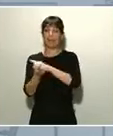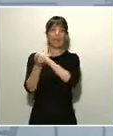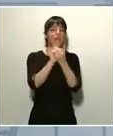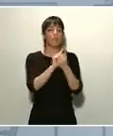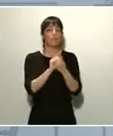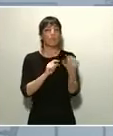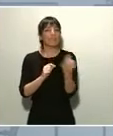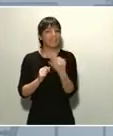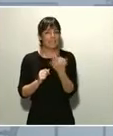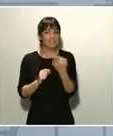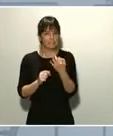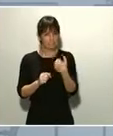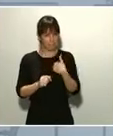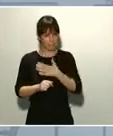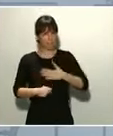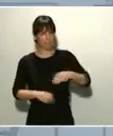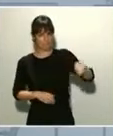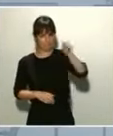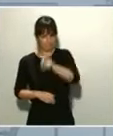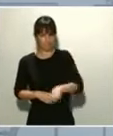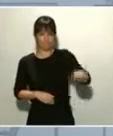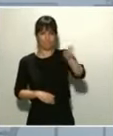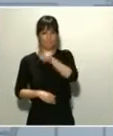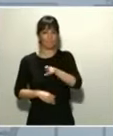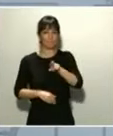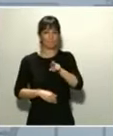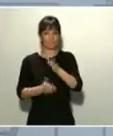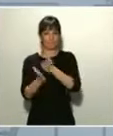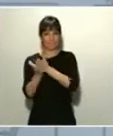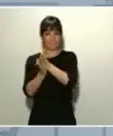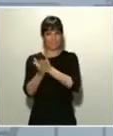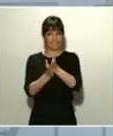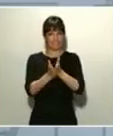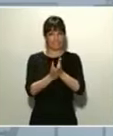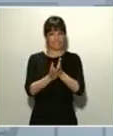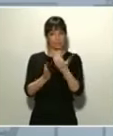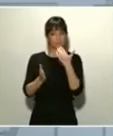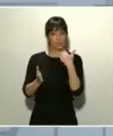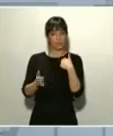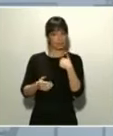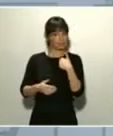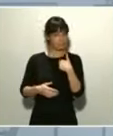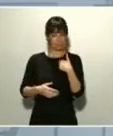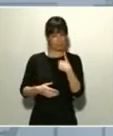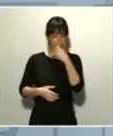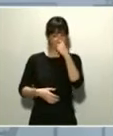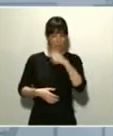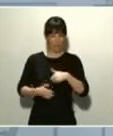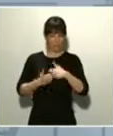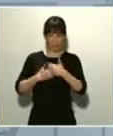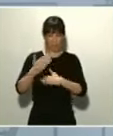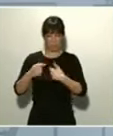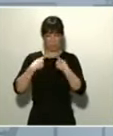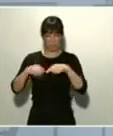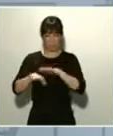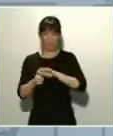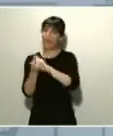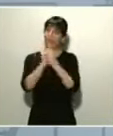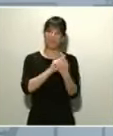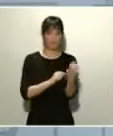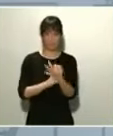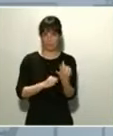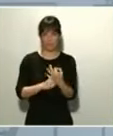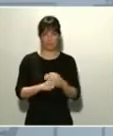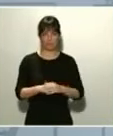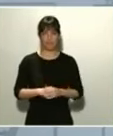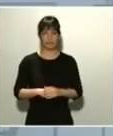y es que las líneas de actuación deben cambiarse cuando no son eficaces. Nuestro país España viene, como